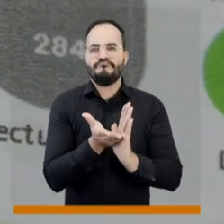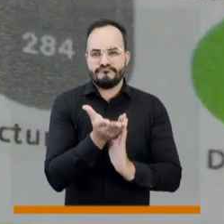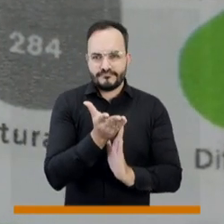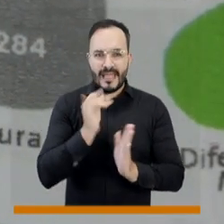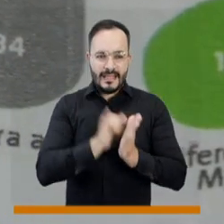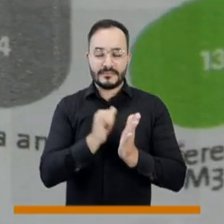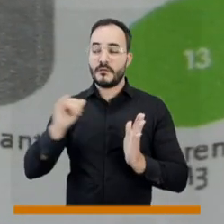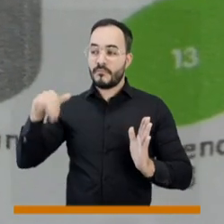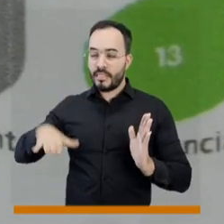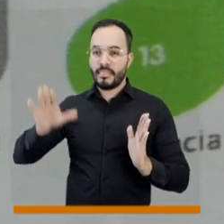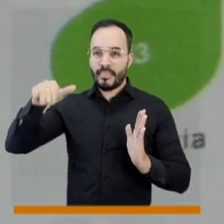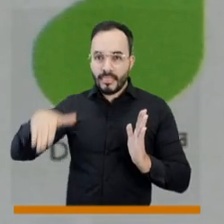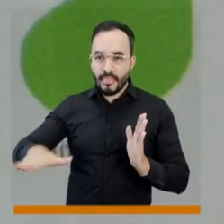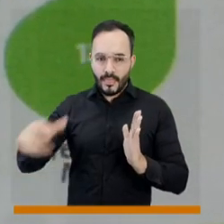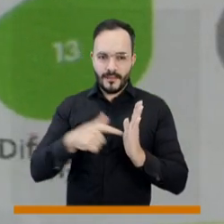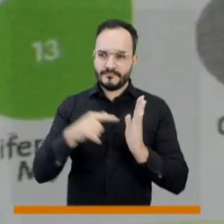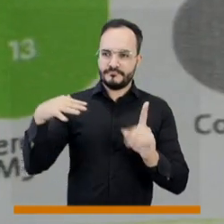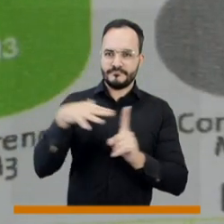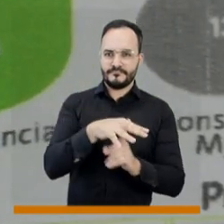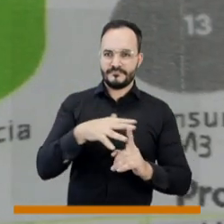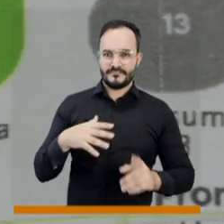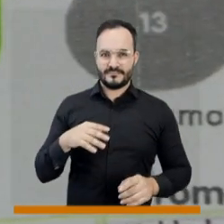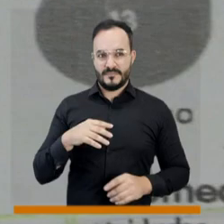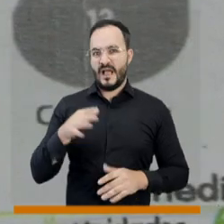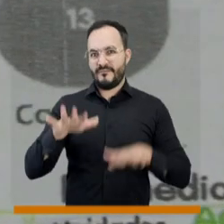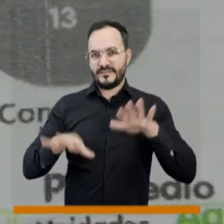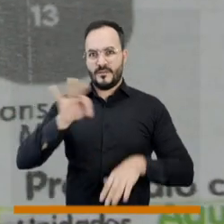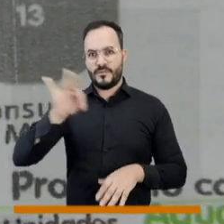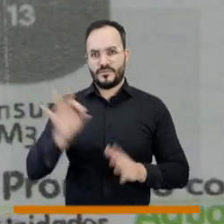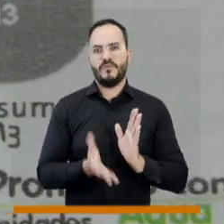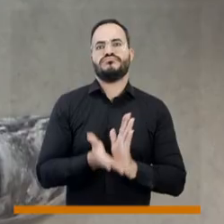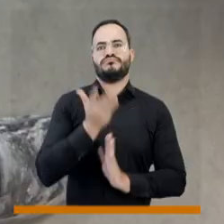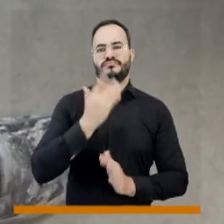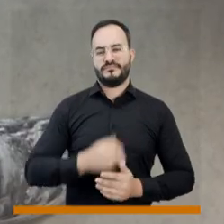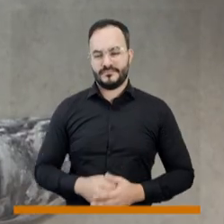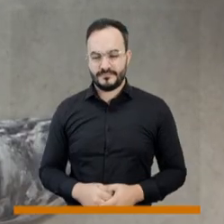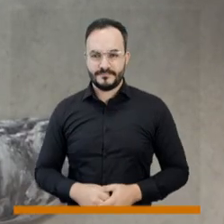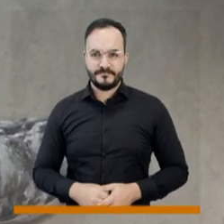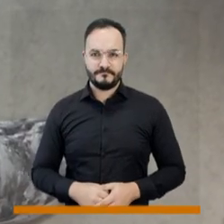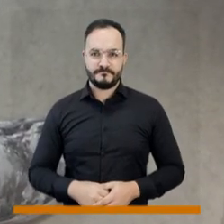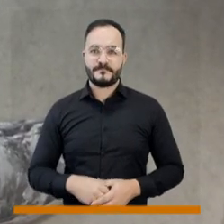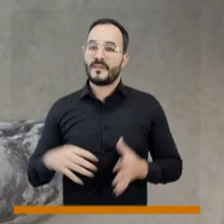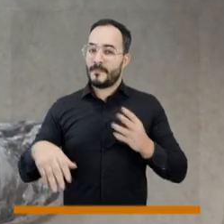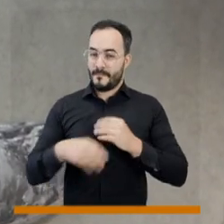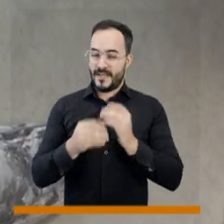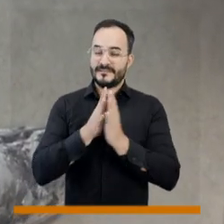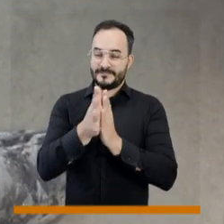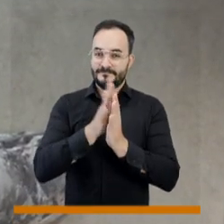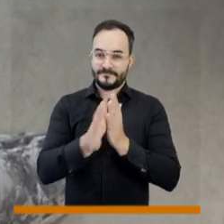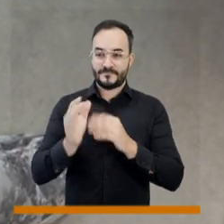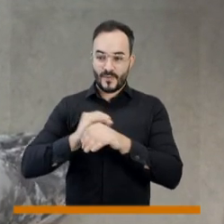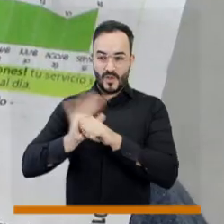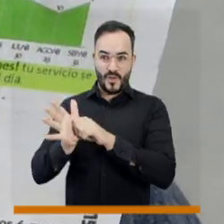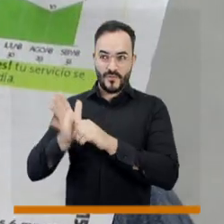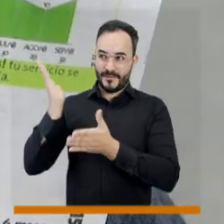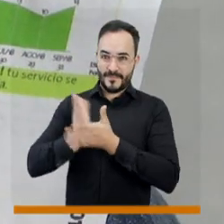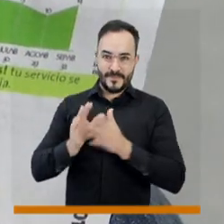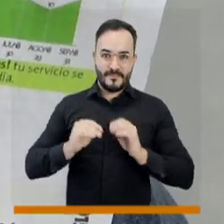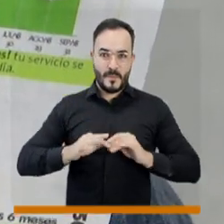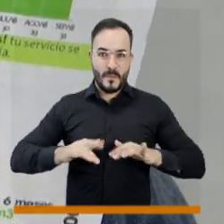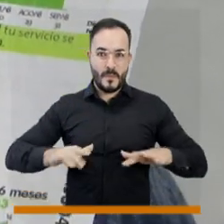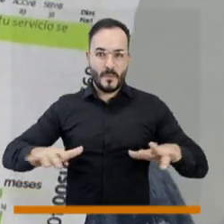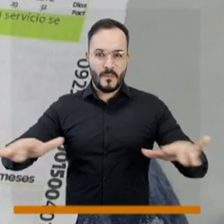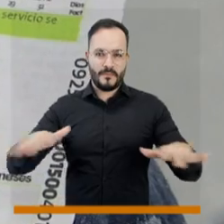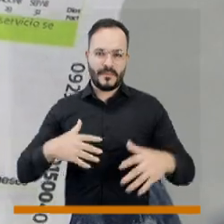30%, esté sometido a un reajuste del orden del 30%. Y hay otras cosas. Y es que cuando llegó el COVID,